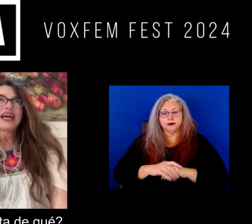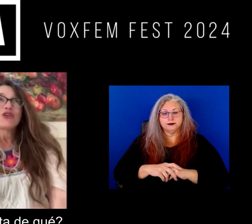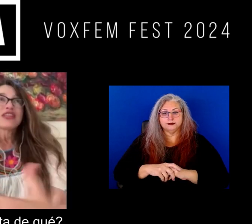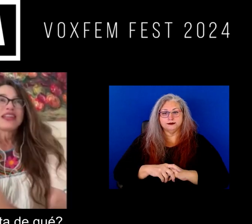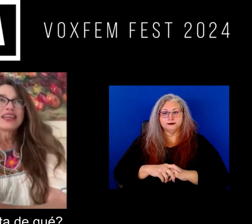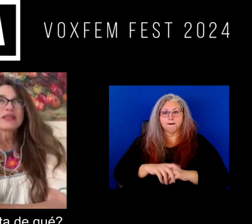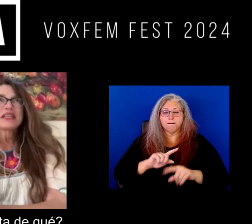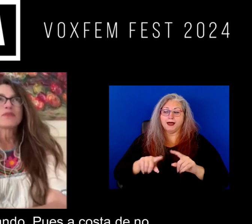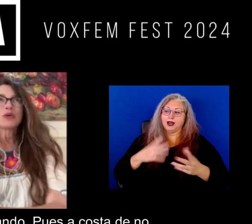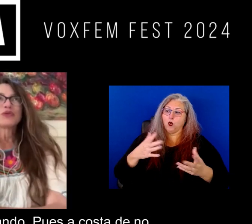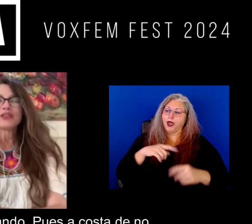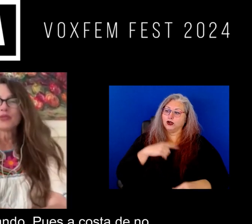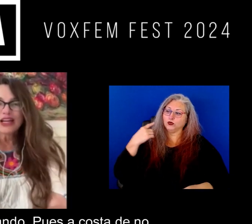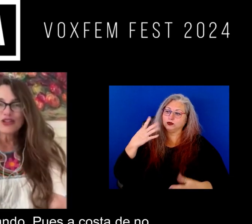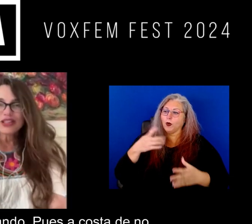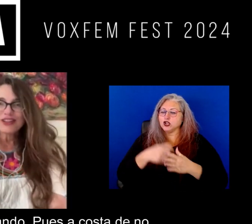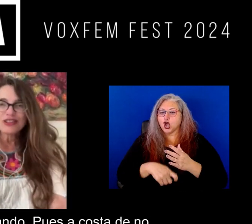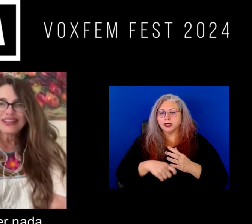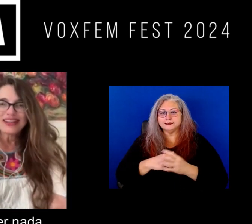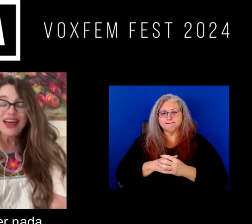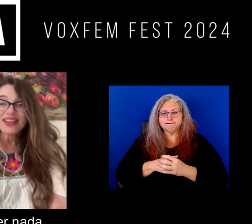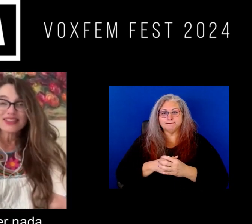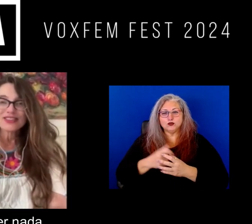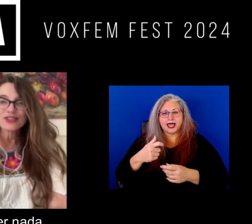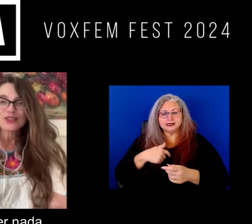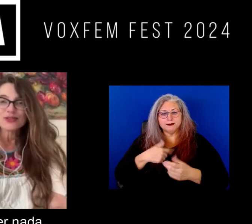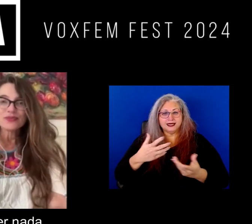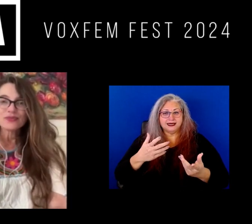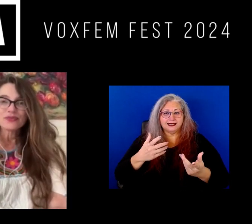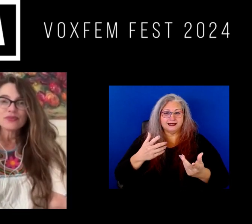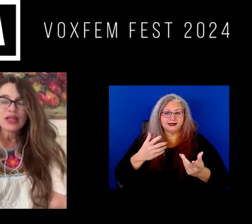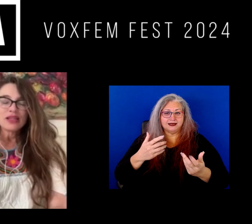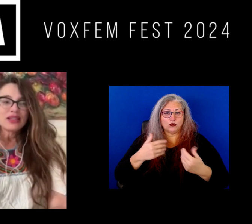a costa de qué me estabas preguntando pues a costa de no tener nada ¿no?